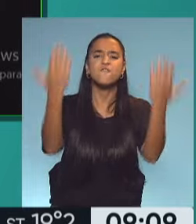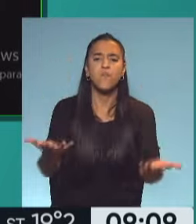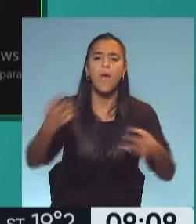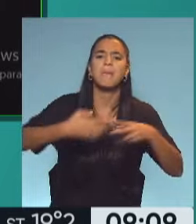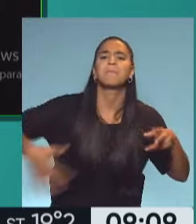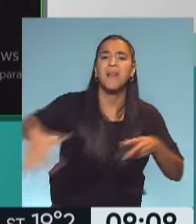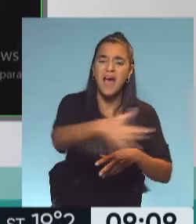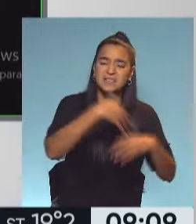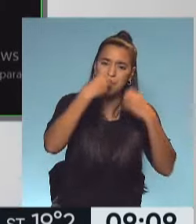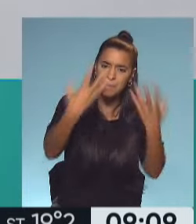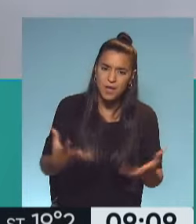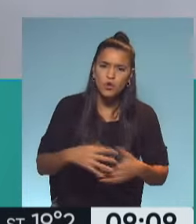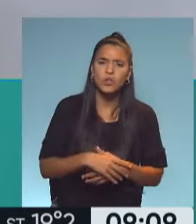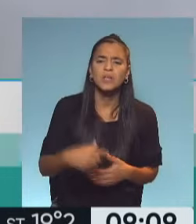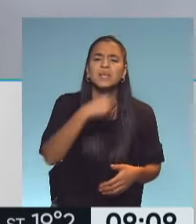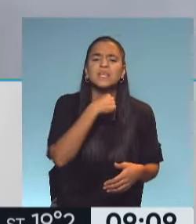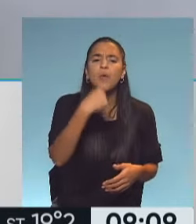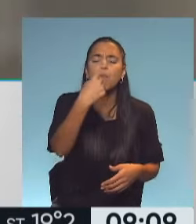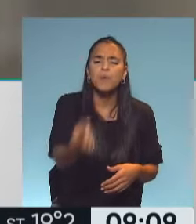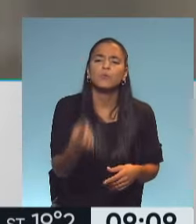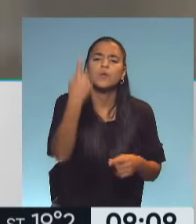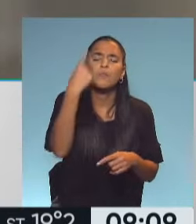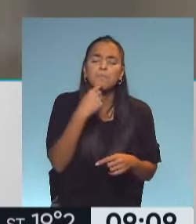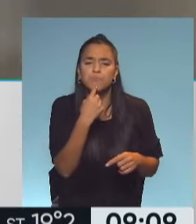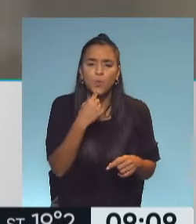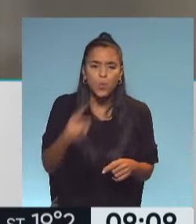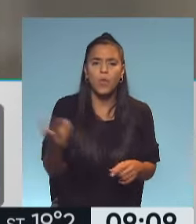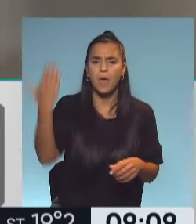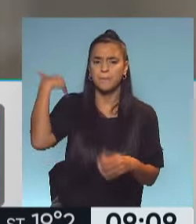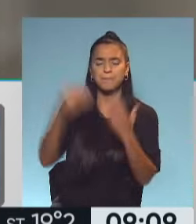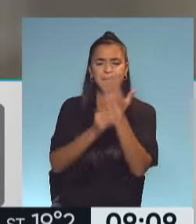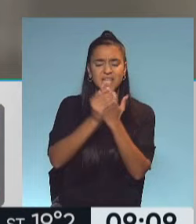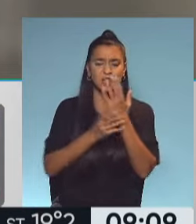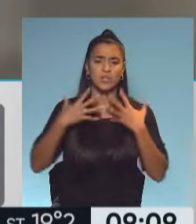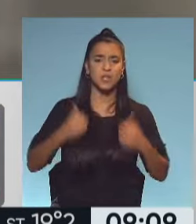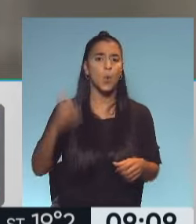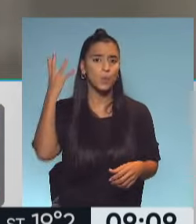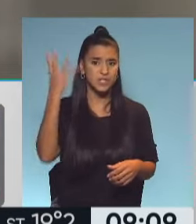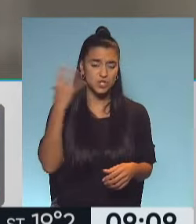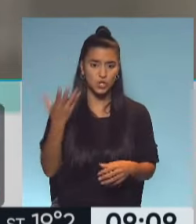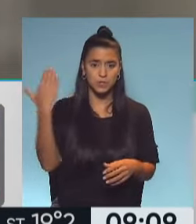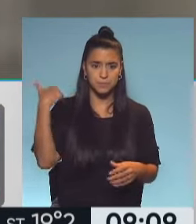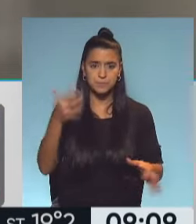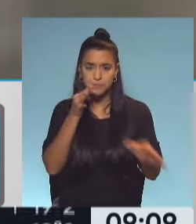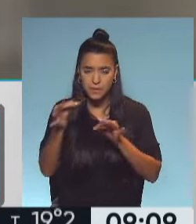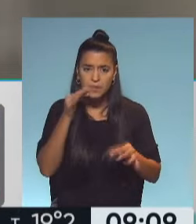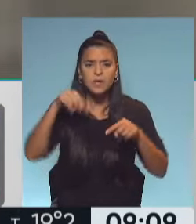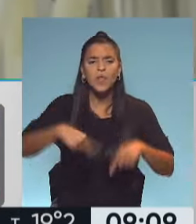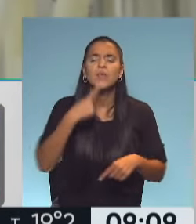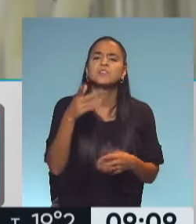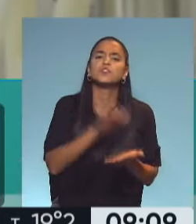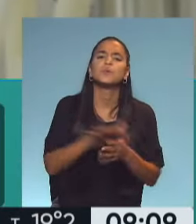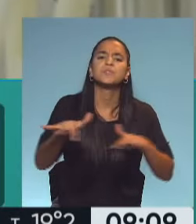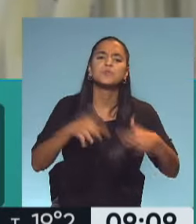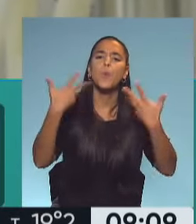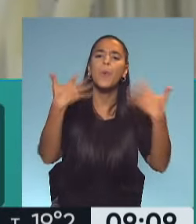plaza. Sí. Lautaro, te quiero hacer una consulta. Ayer hablábamos acá con la ministra de Salud, Carla Bisotti, y ella hacía mucho hincapié en esta situación